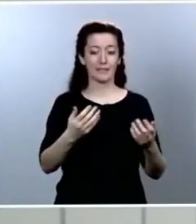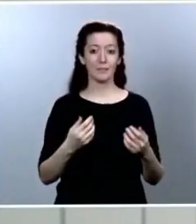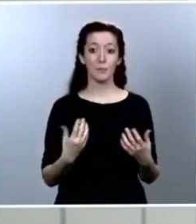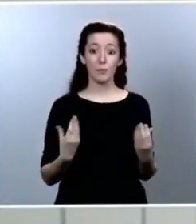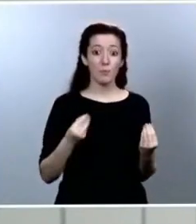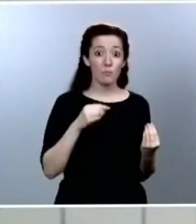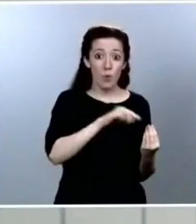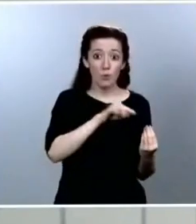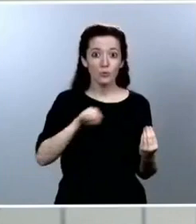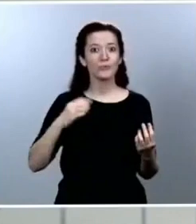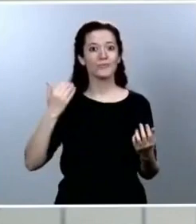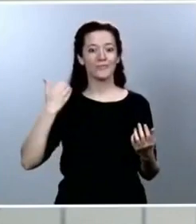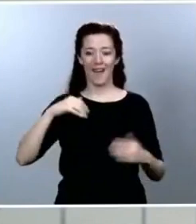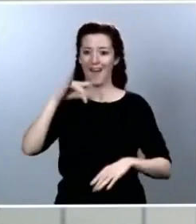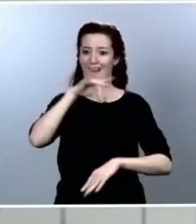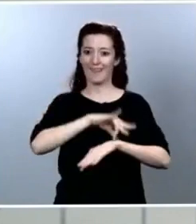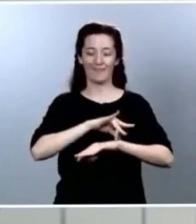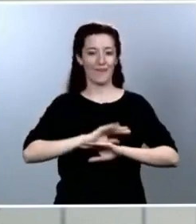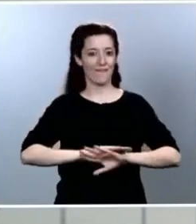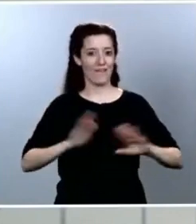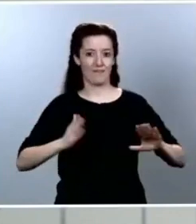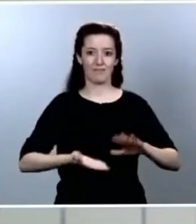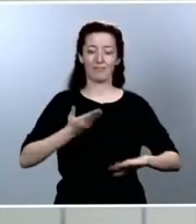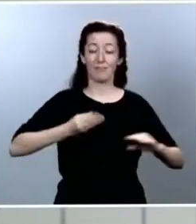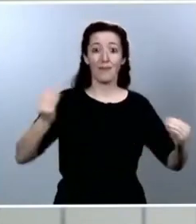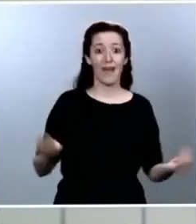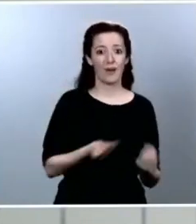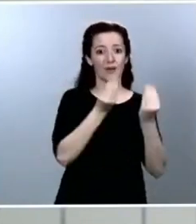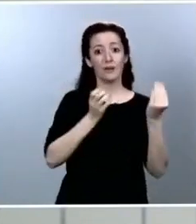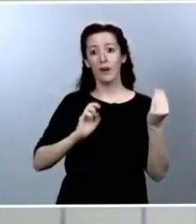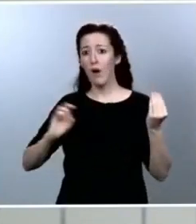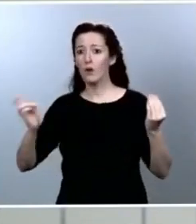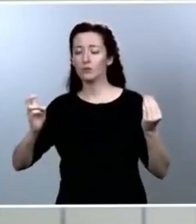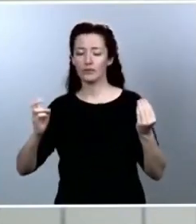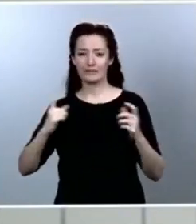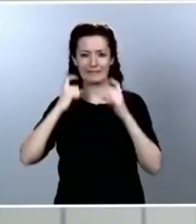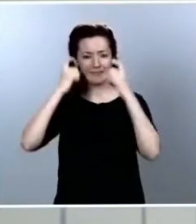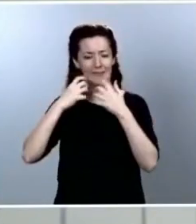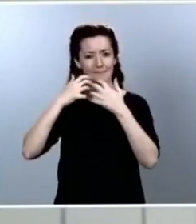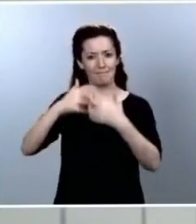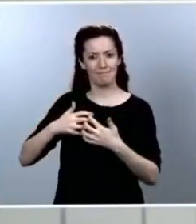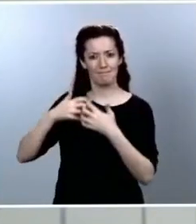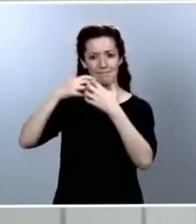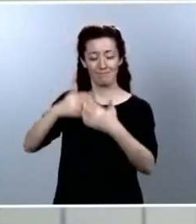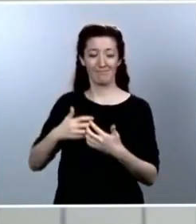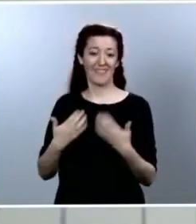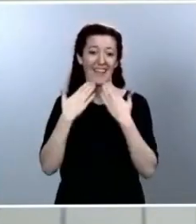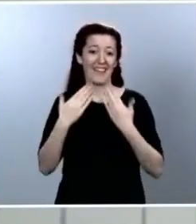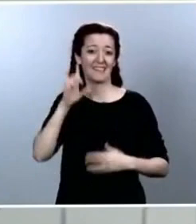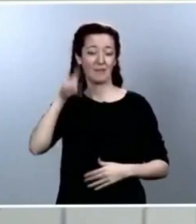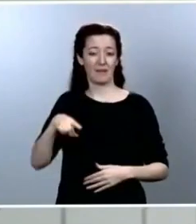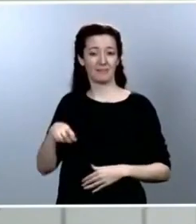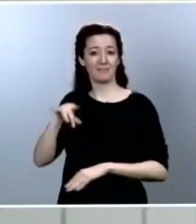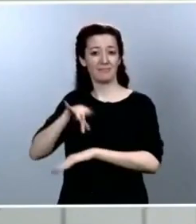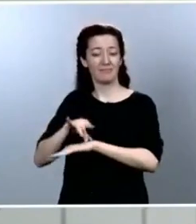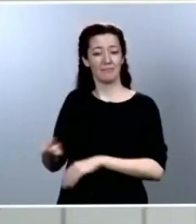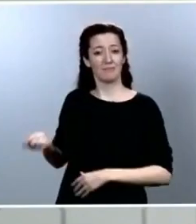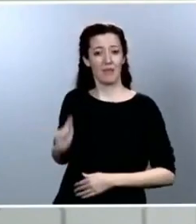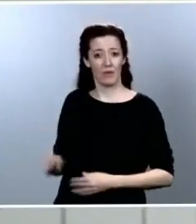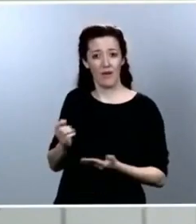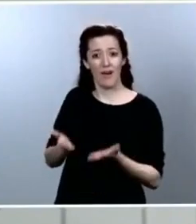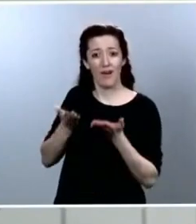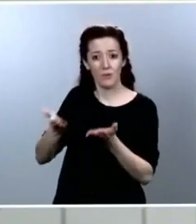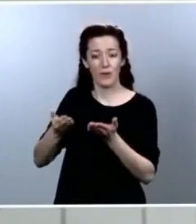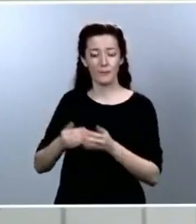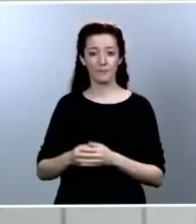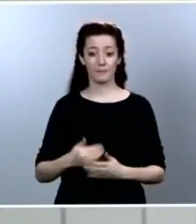la asistencia profesional y abnegada de nuestros sanitarios. En nombre del Gobierno, les deseo una recuperación plena